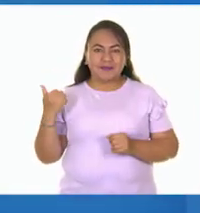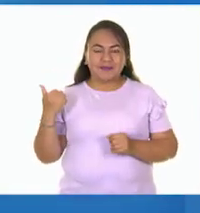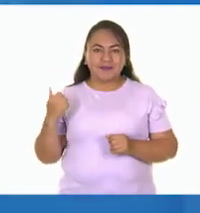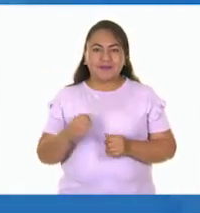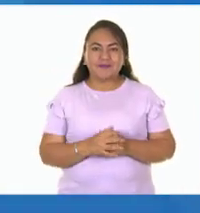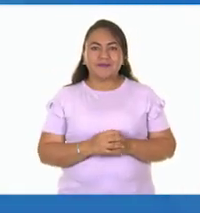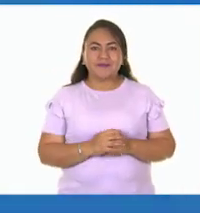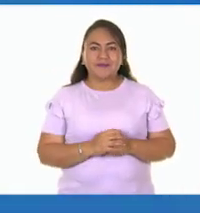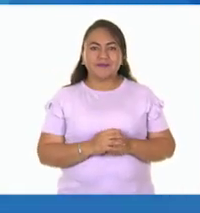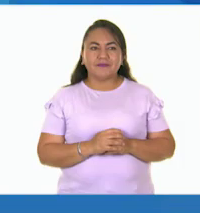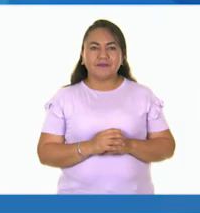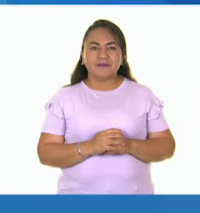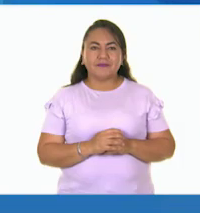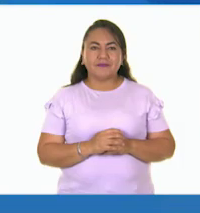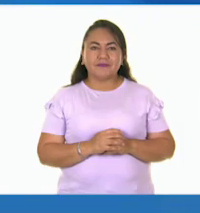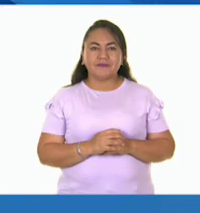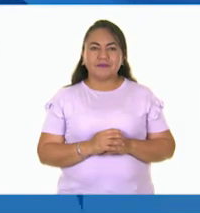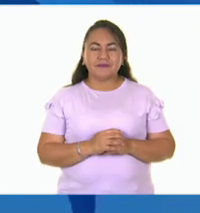textura.